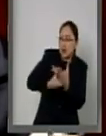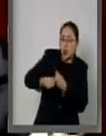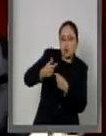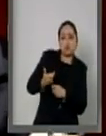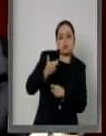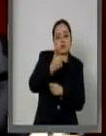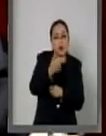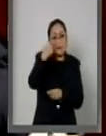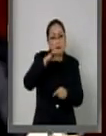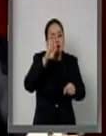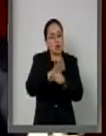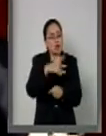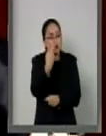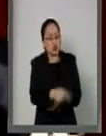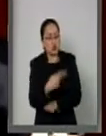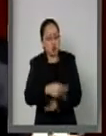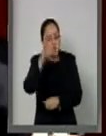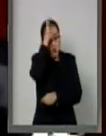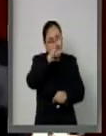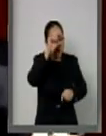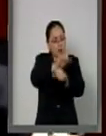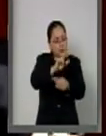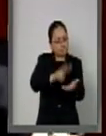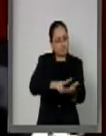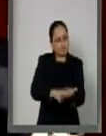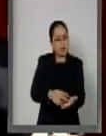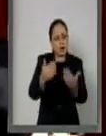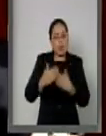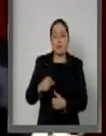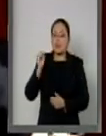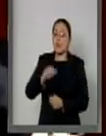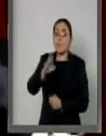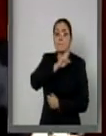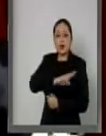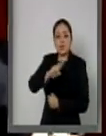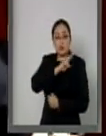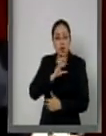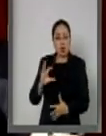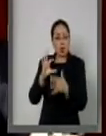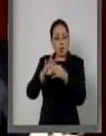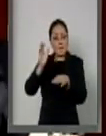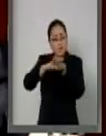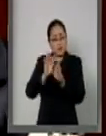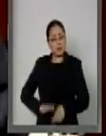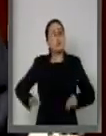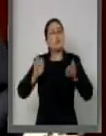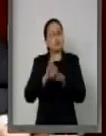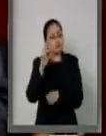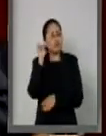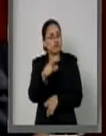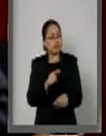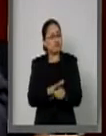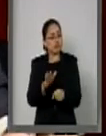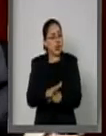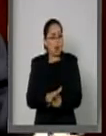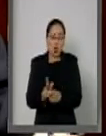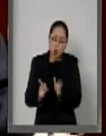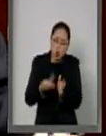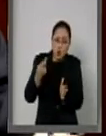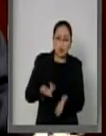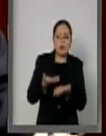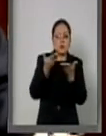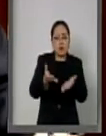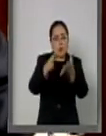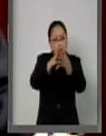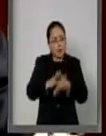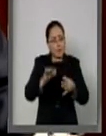cultural. A esto hay que sumar seguros privados que juegan un papel cada vez más importante. Y aquí reiterar lo que hemos